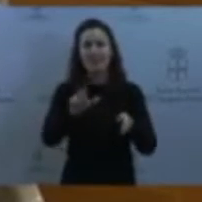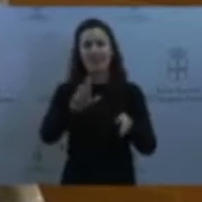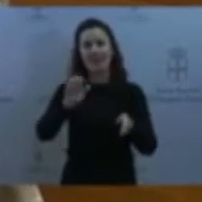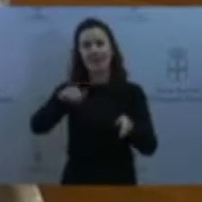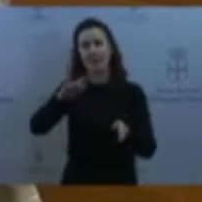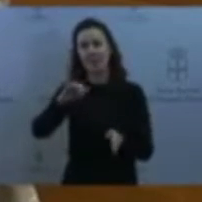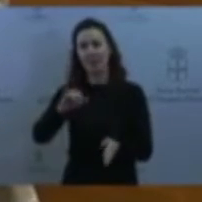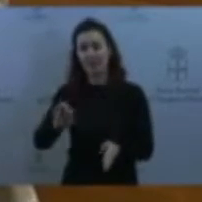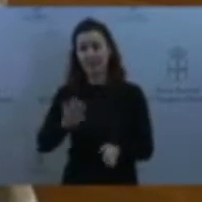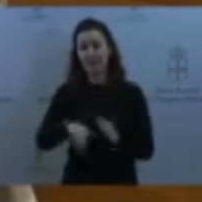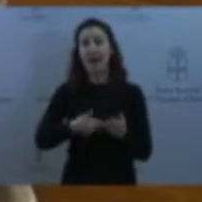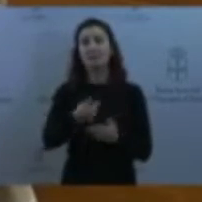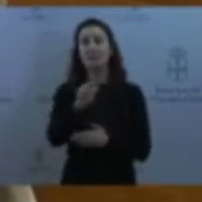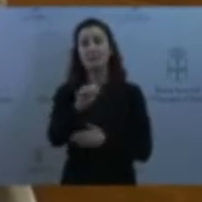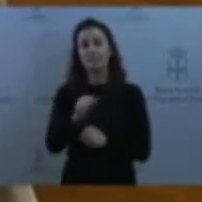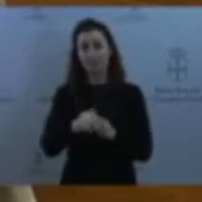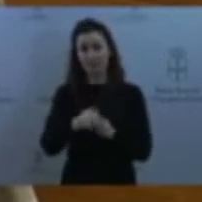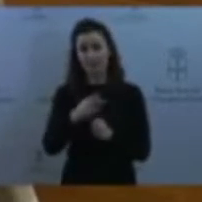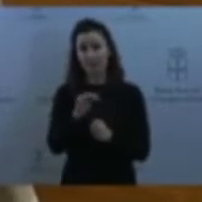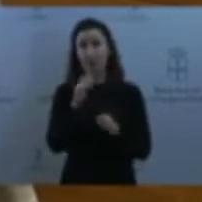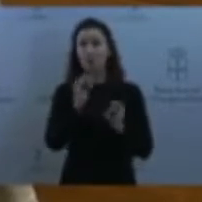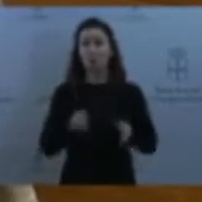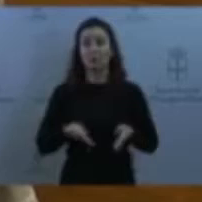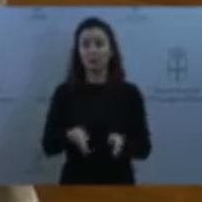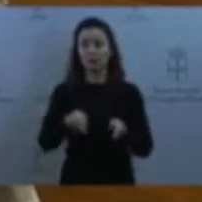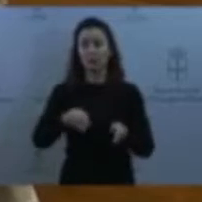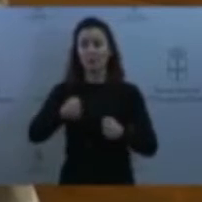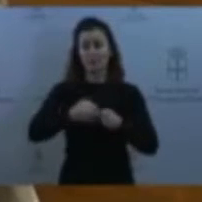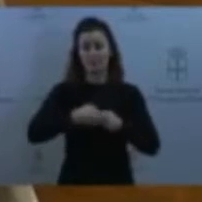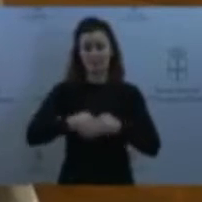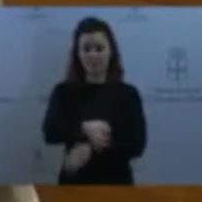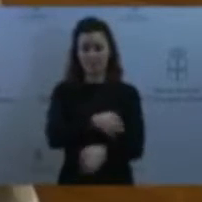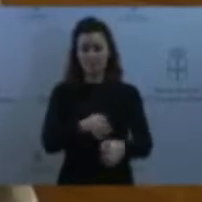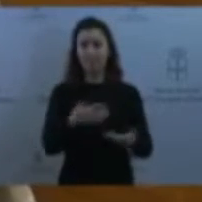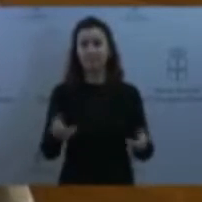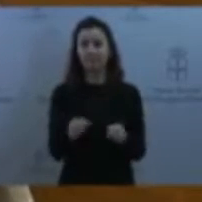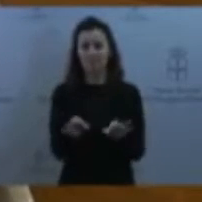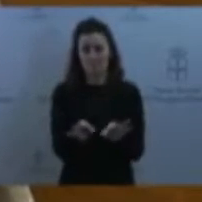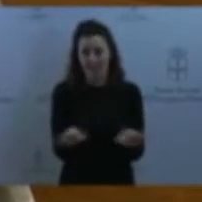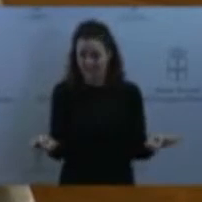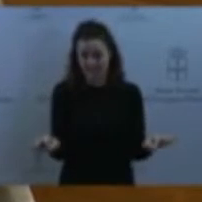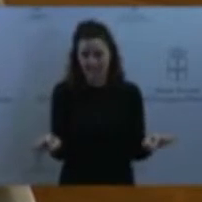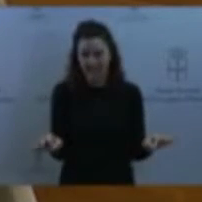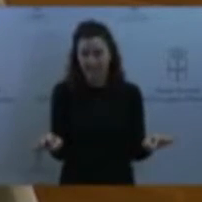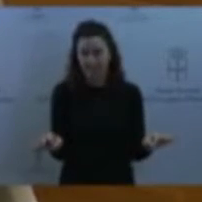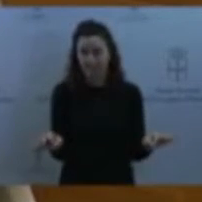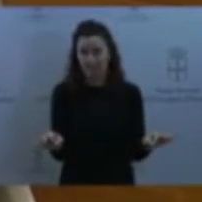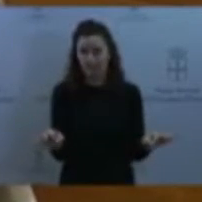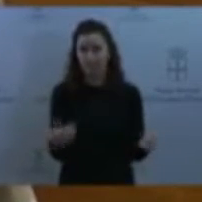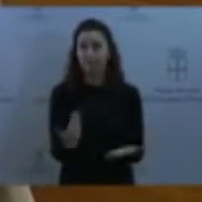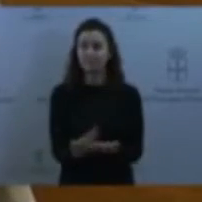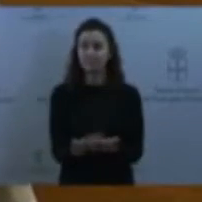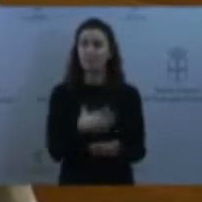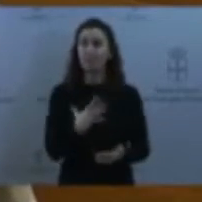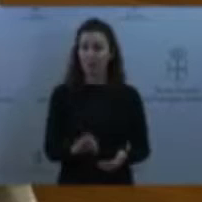pista forestal, en algunos de sus tramos de una anchura desmedida, como usted y cualquiera puede comprobar si hubieran hecho